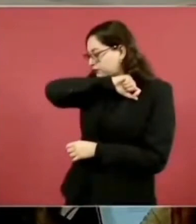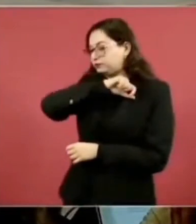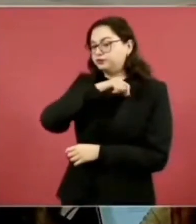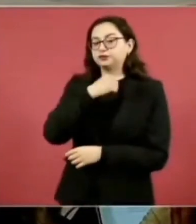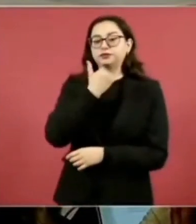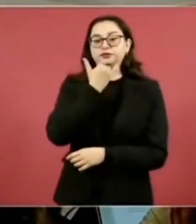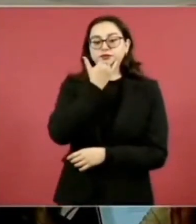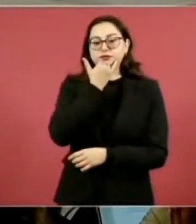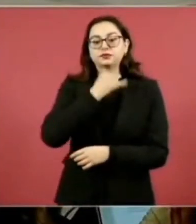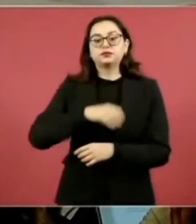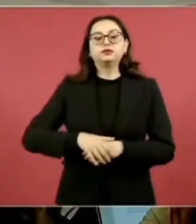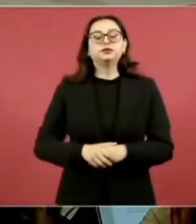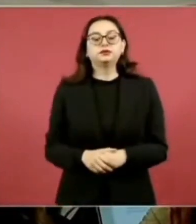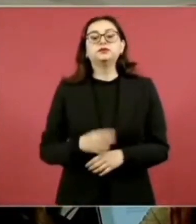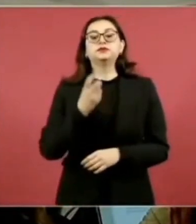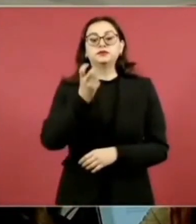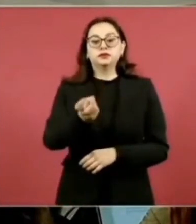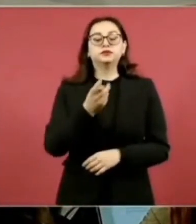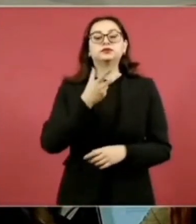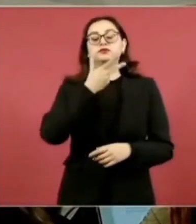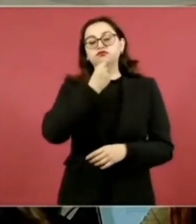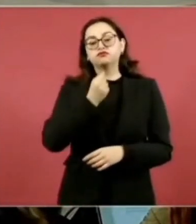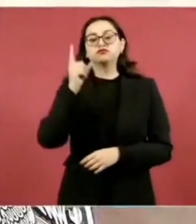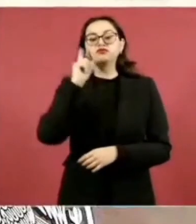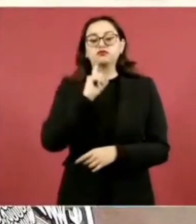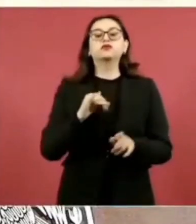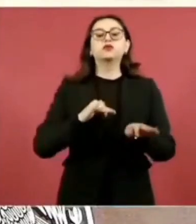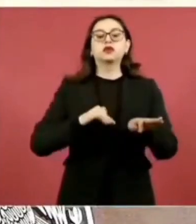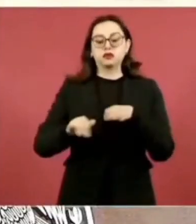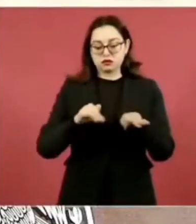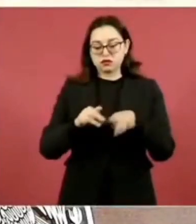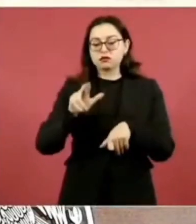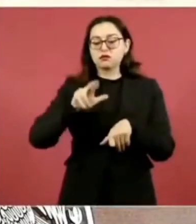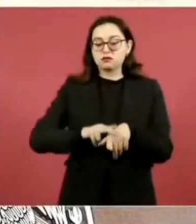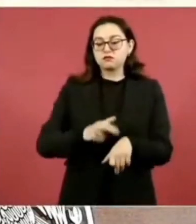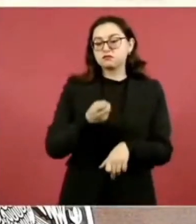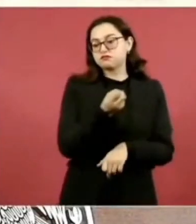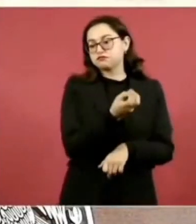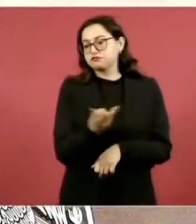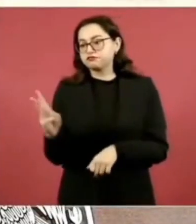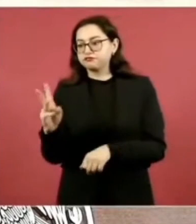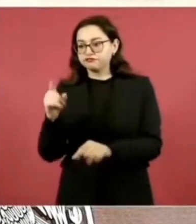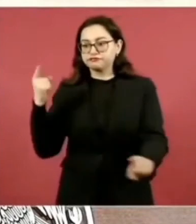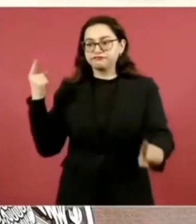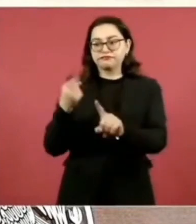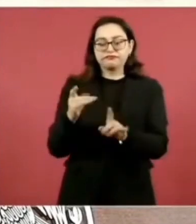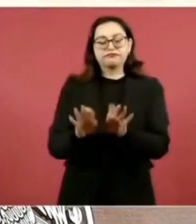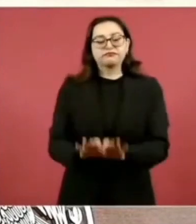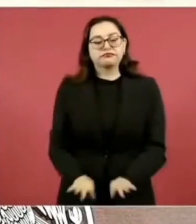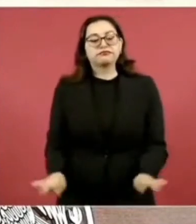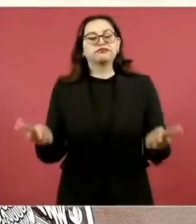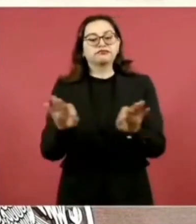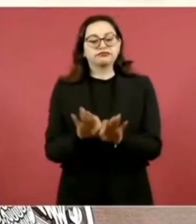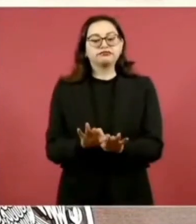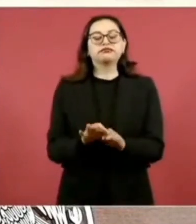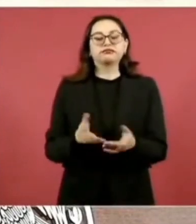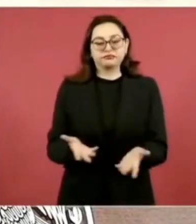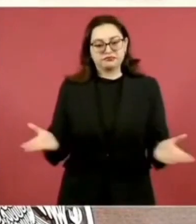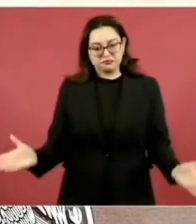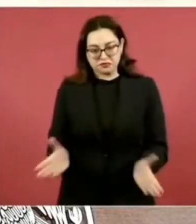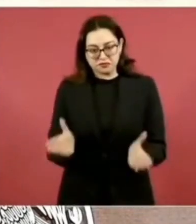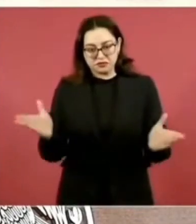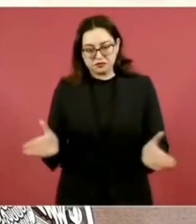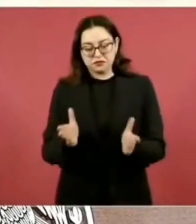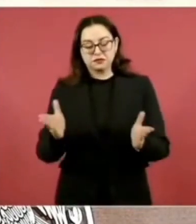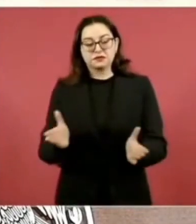esto se garantiza que las y los trabajadores son el centro de su política laboral en el país y seguiremos